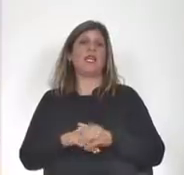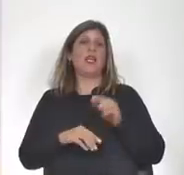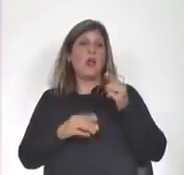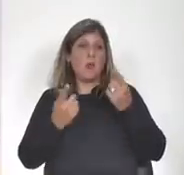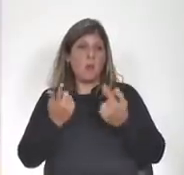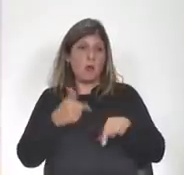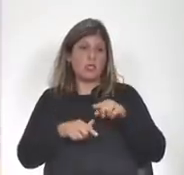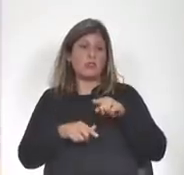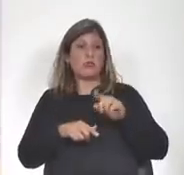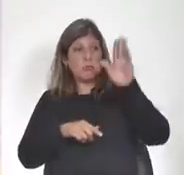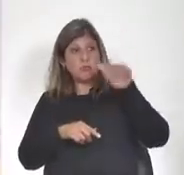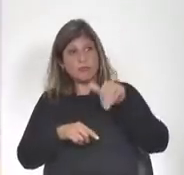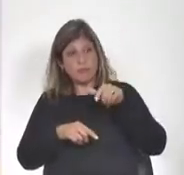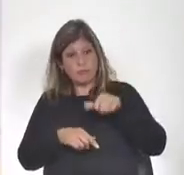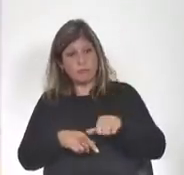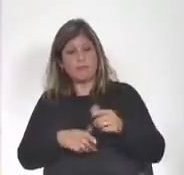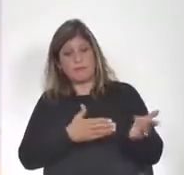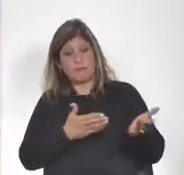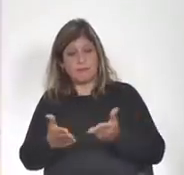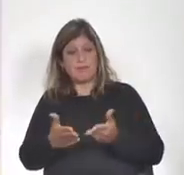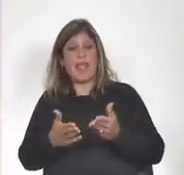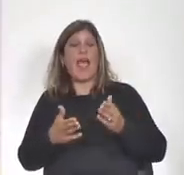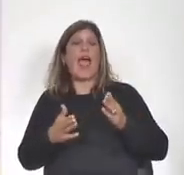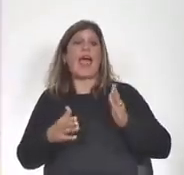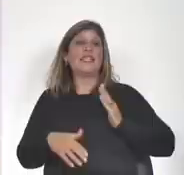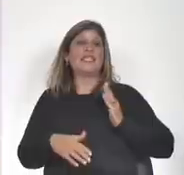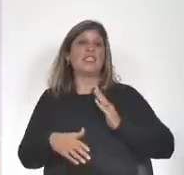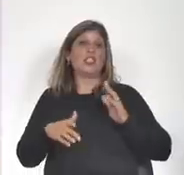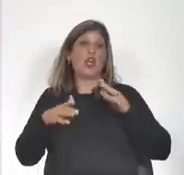convocamos hoy a la señora ministra